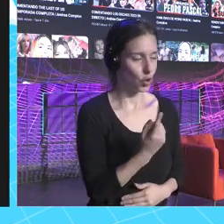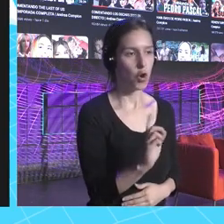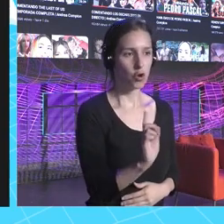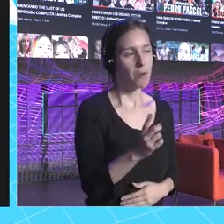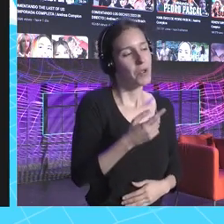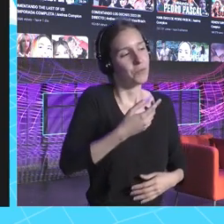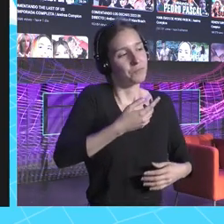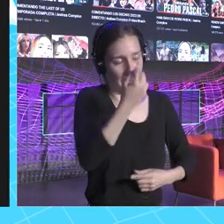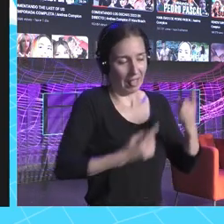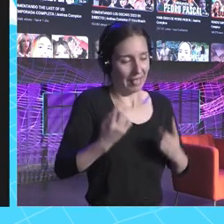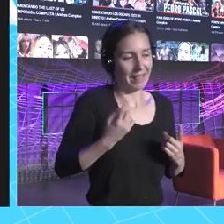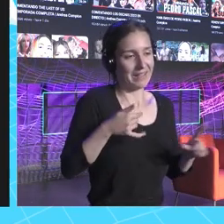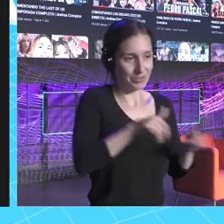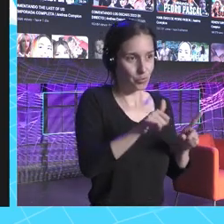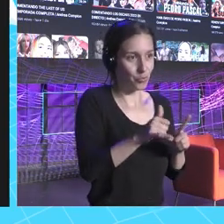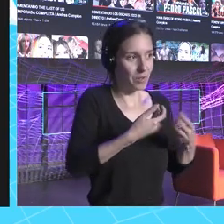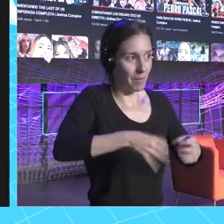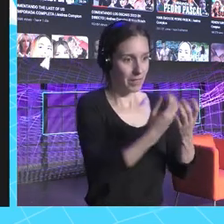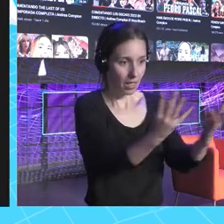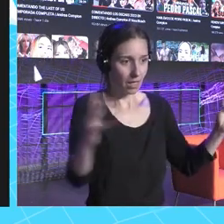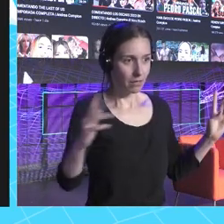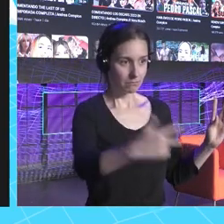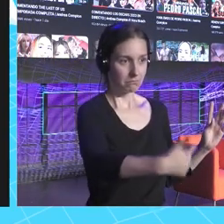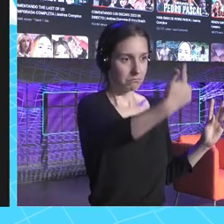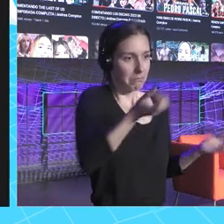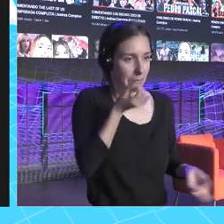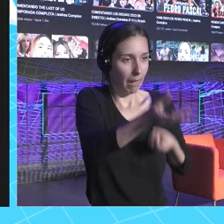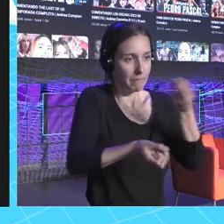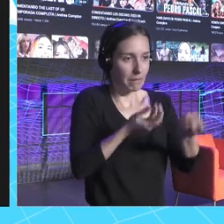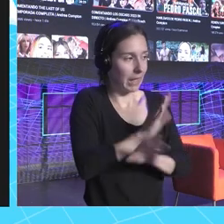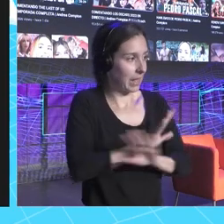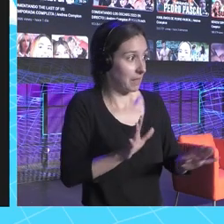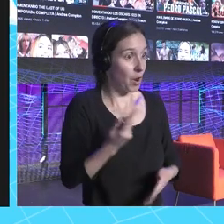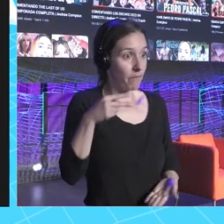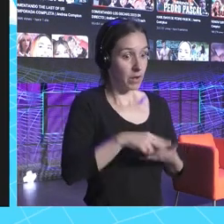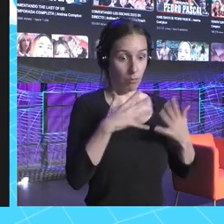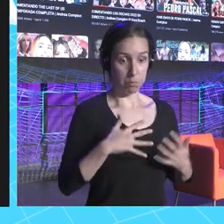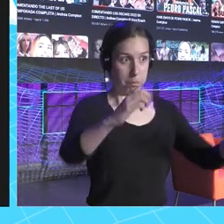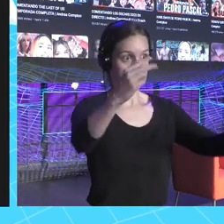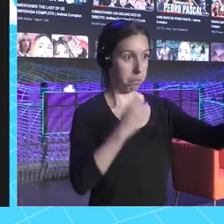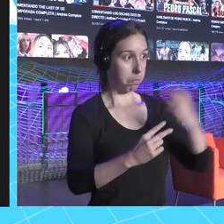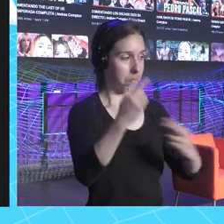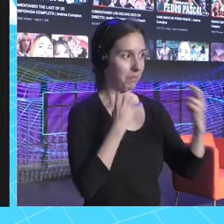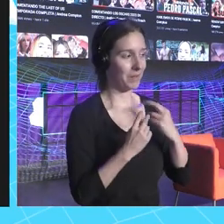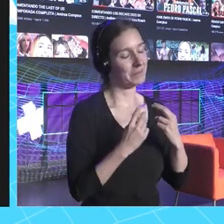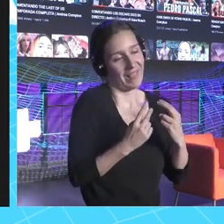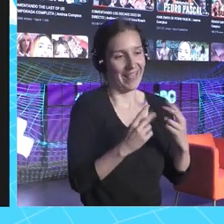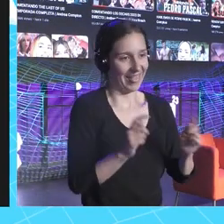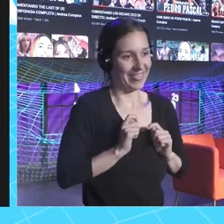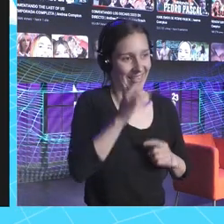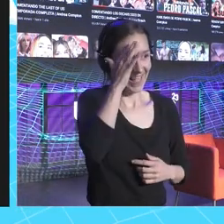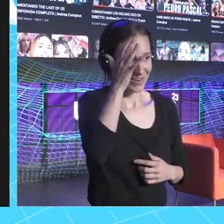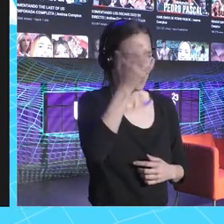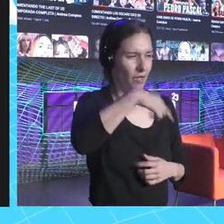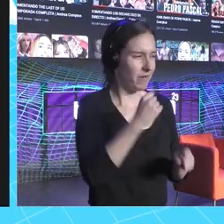encerrados y nos grabamos, los soltamos y ya está. Pero venir aquí con tanta gente, pero bueno, me hace muchísima ilusión. Lleváis una